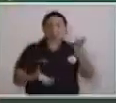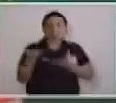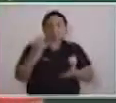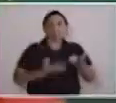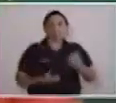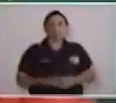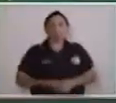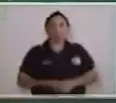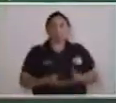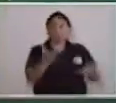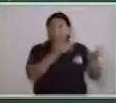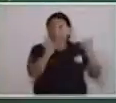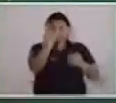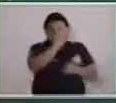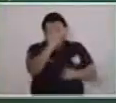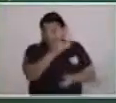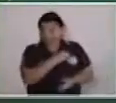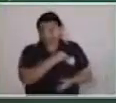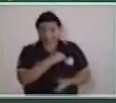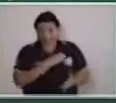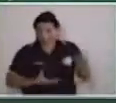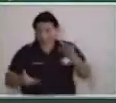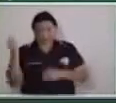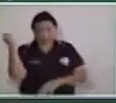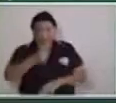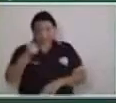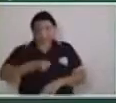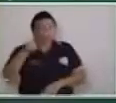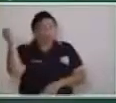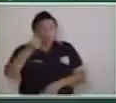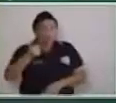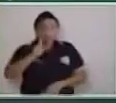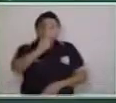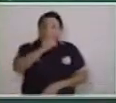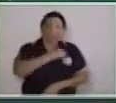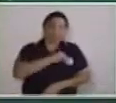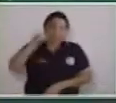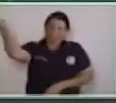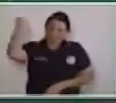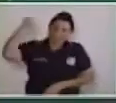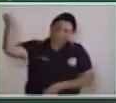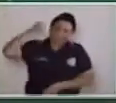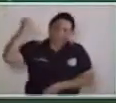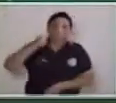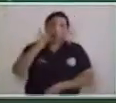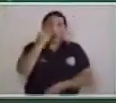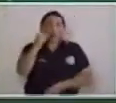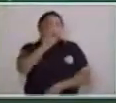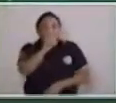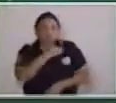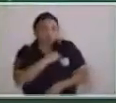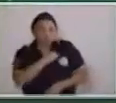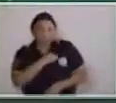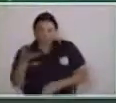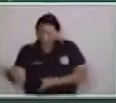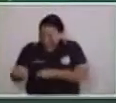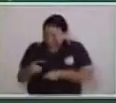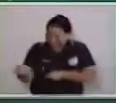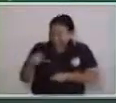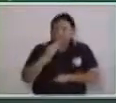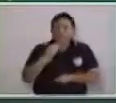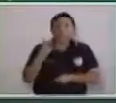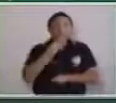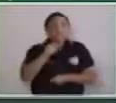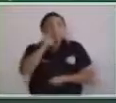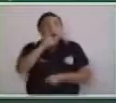que le queme al palo. El lobo no quiere quemar al palo. El palo no quiere pegarle al lobo. El lobo no quiere sacar